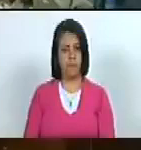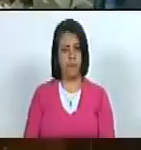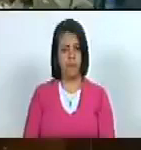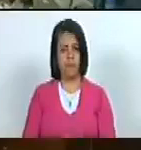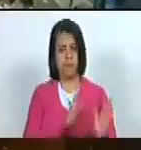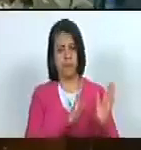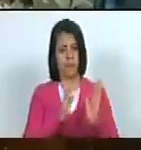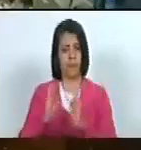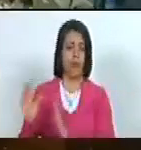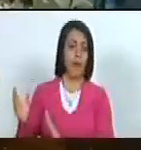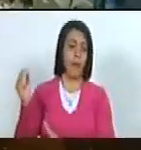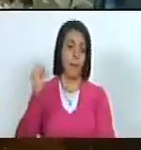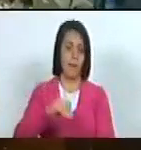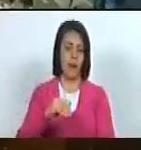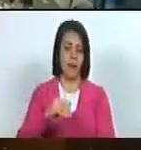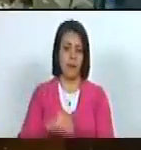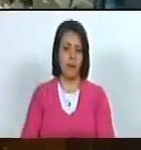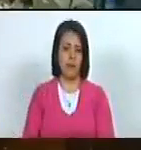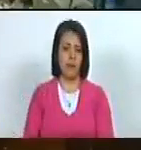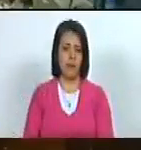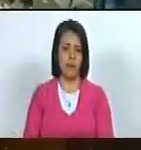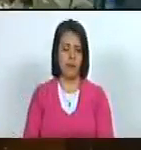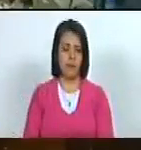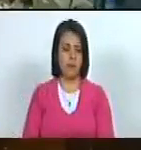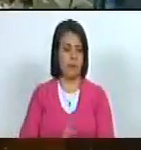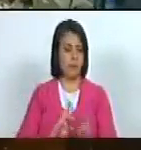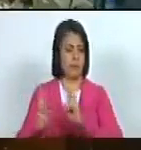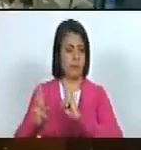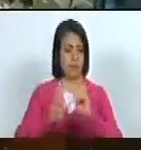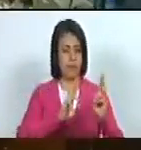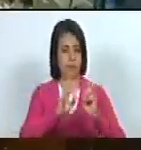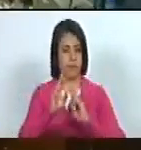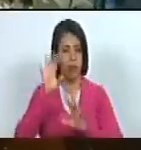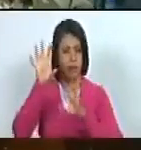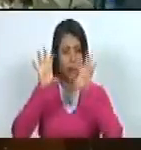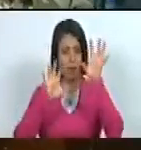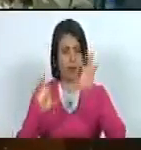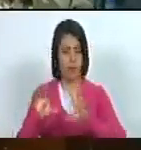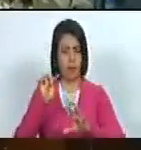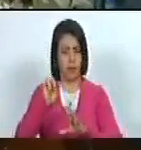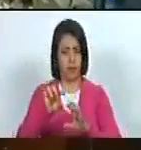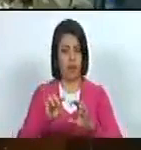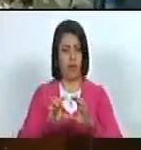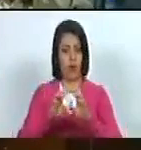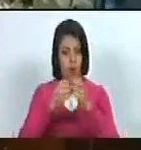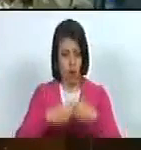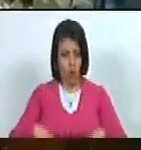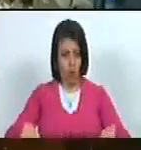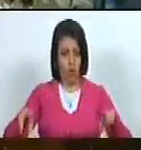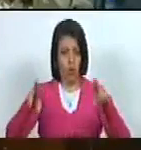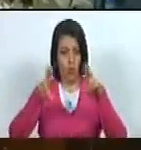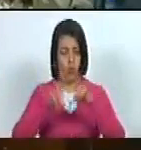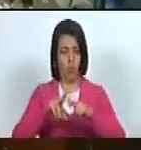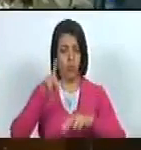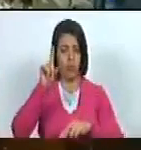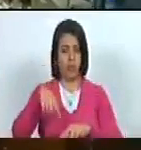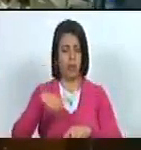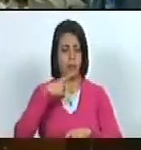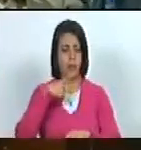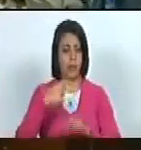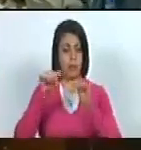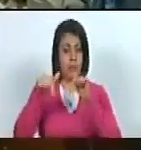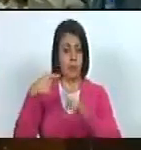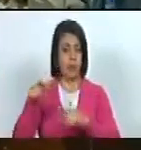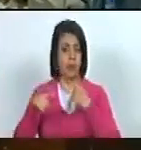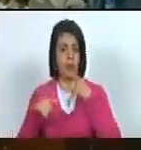articulación cada vez más entre las relaciones de los países que forman parte de las Naciones Unidas sino que también hoy